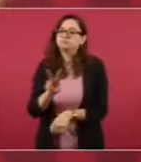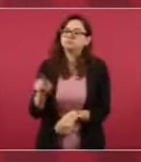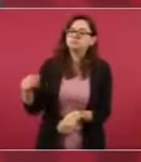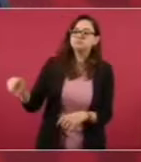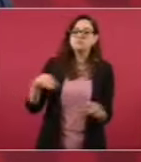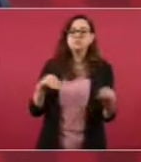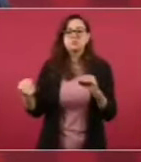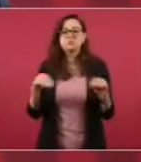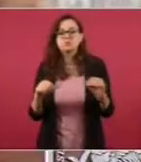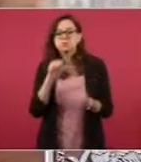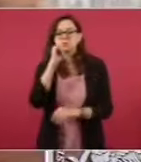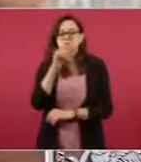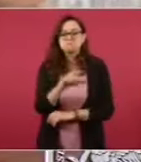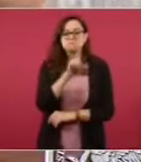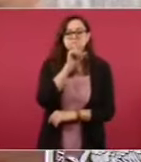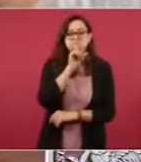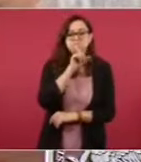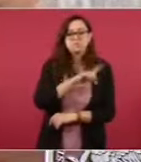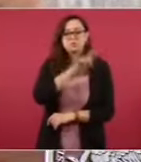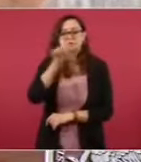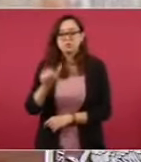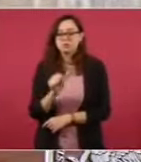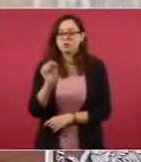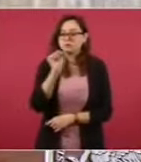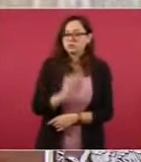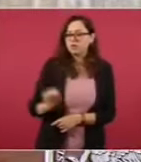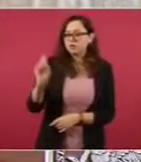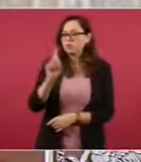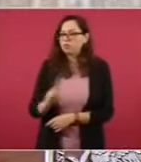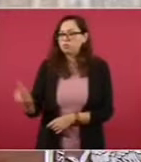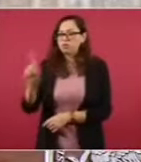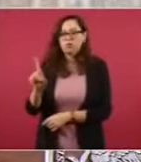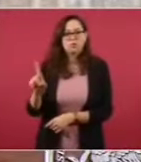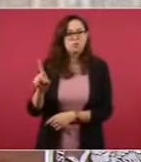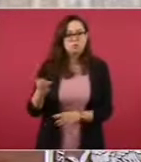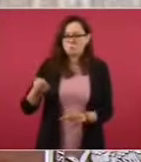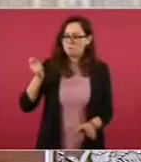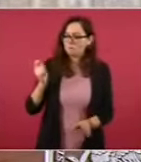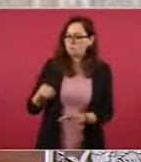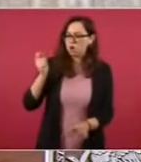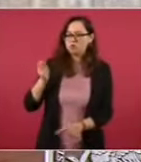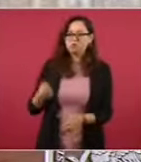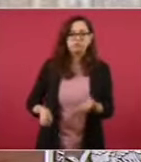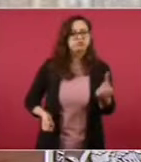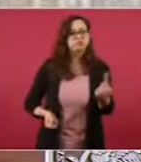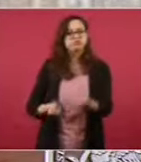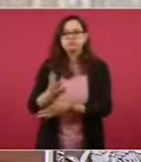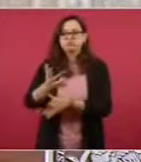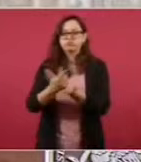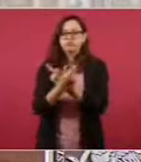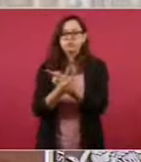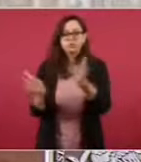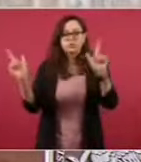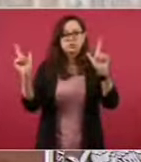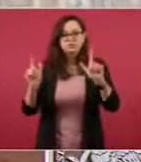una orden para dejar en libertad a